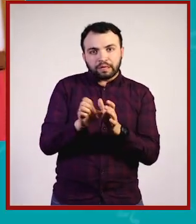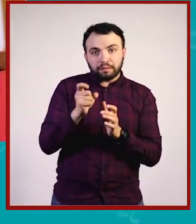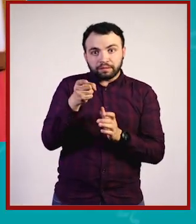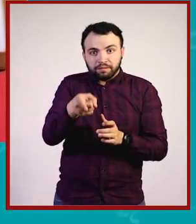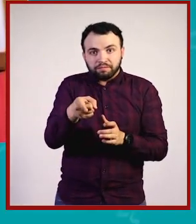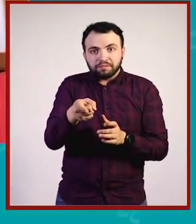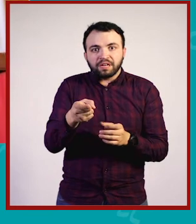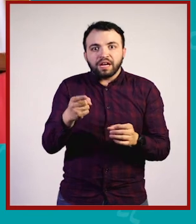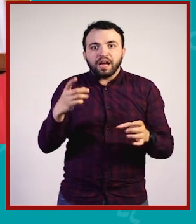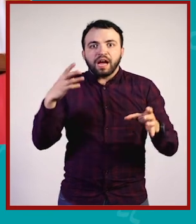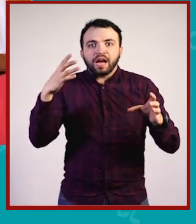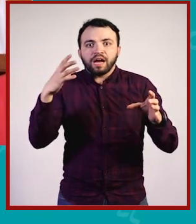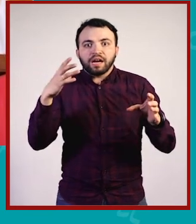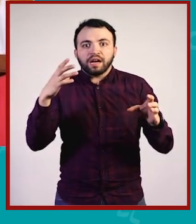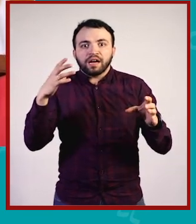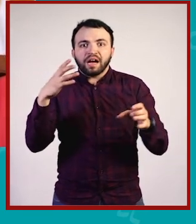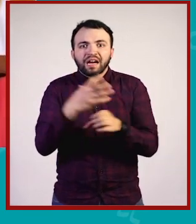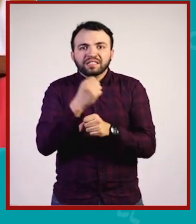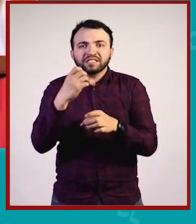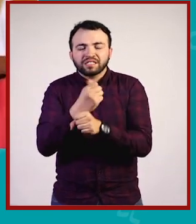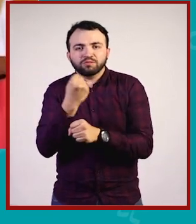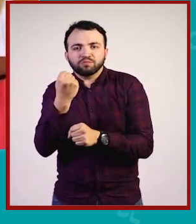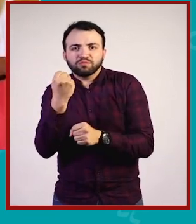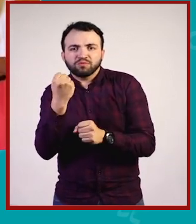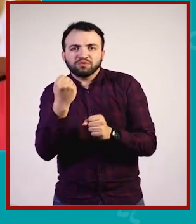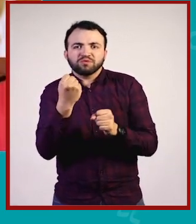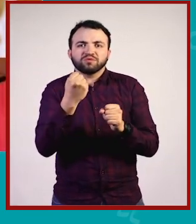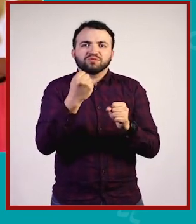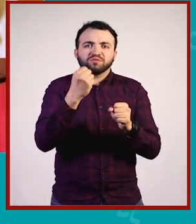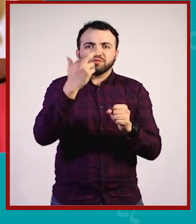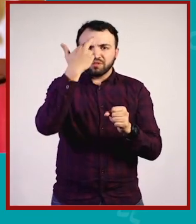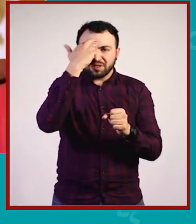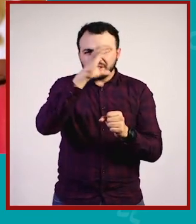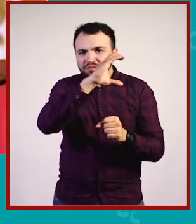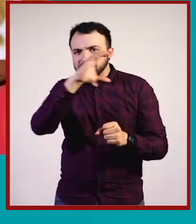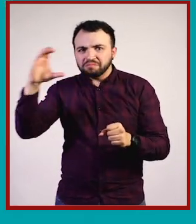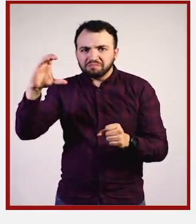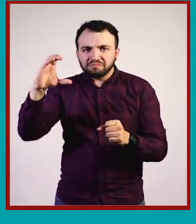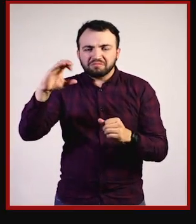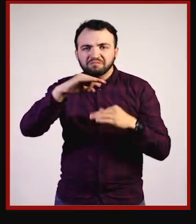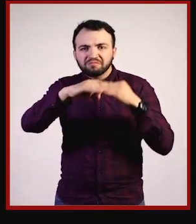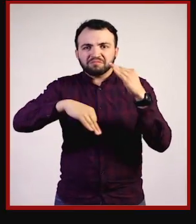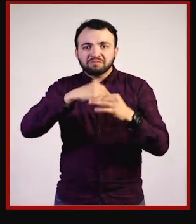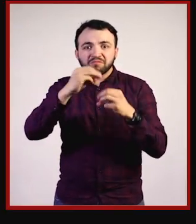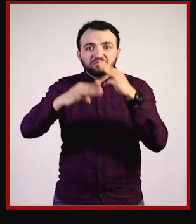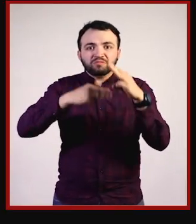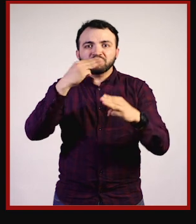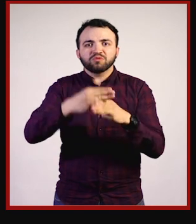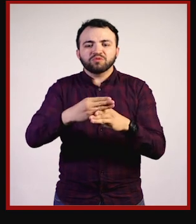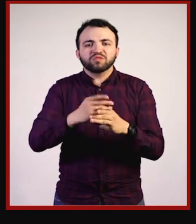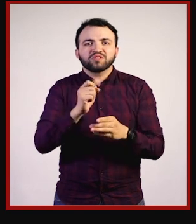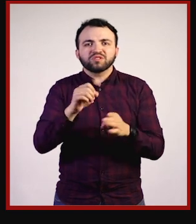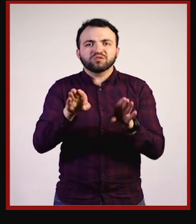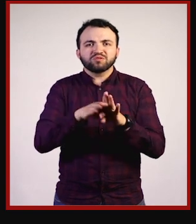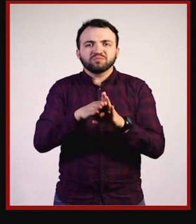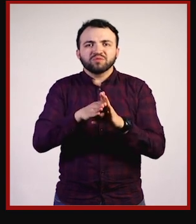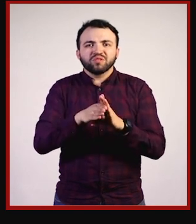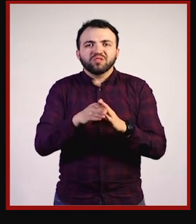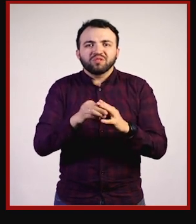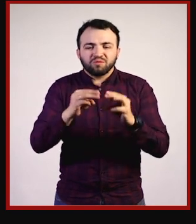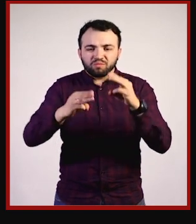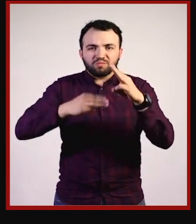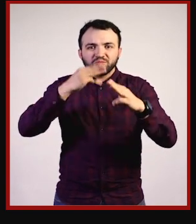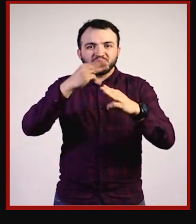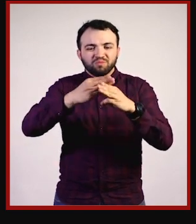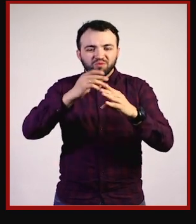en temas de química, y era el mayor experto en el mundo, en el hueco que tiene el planeta, en